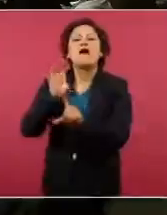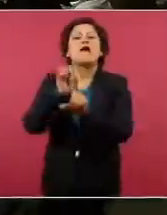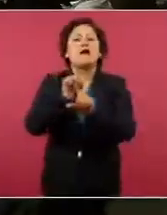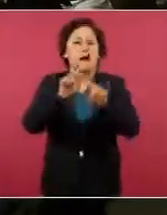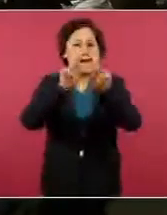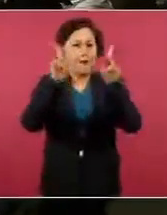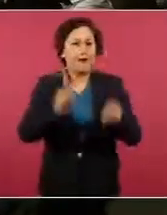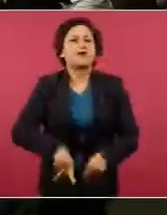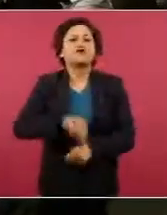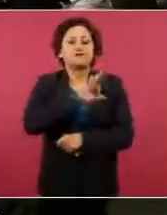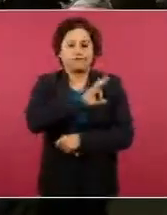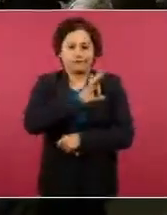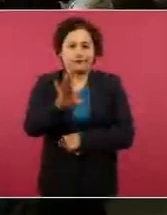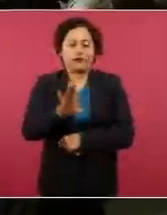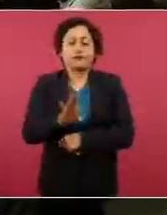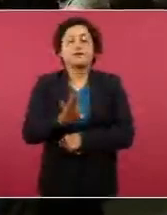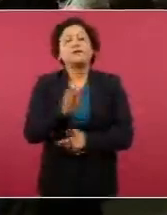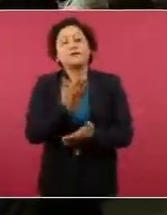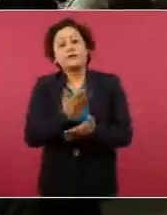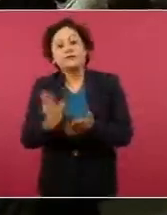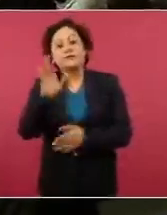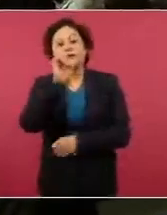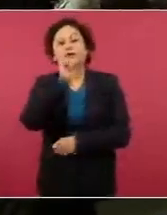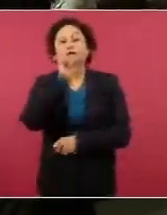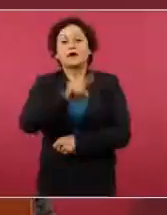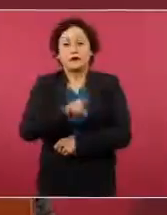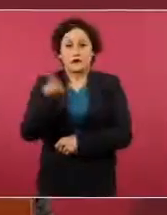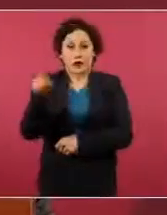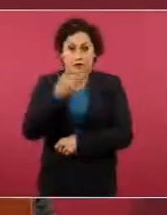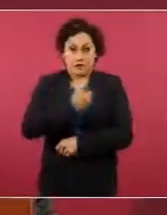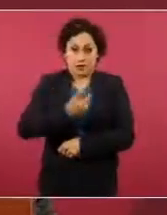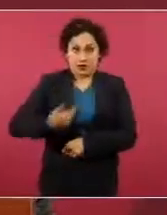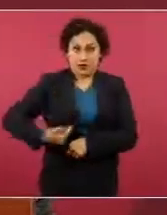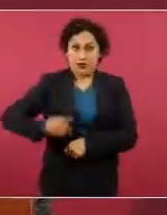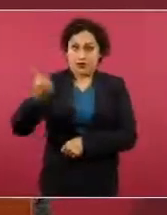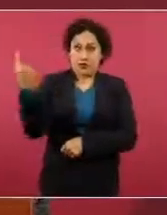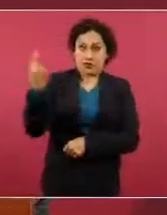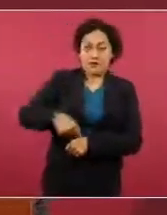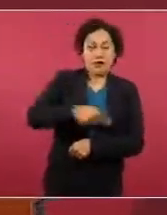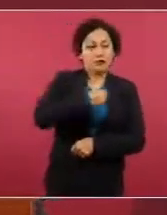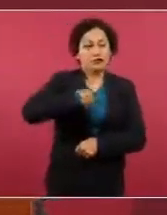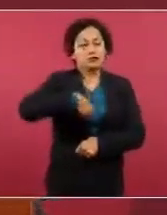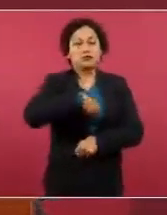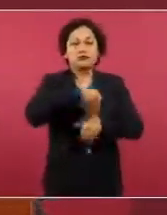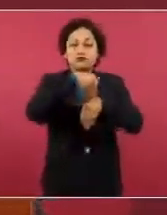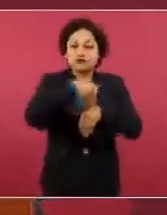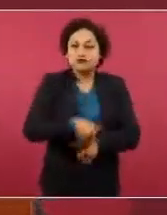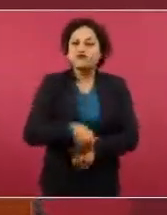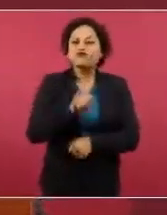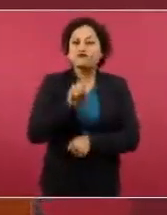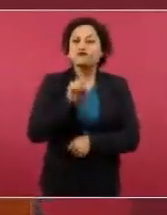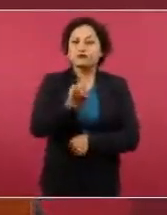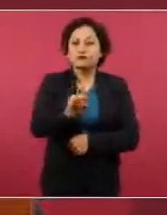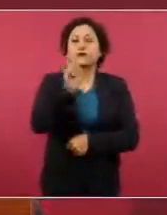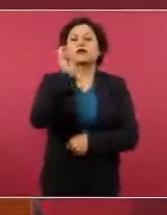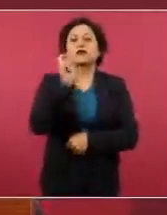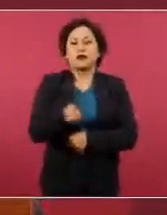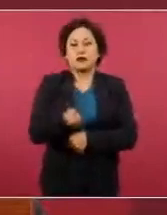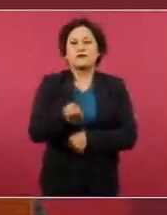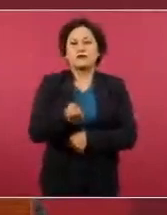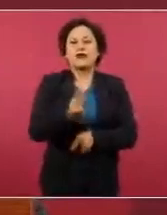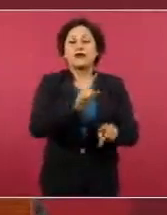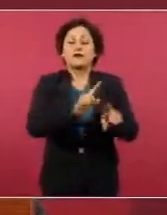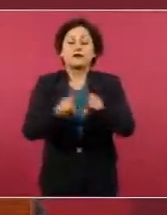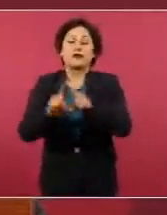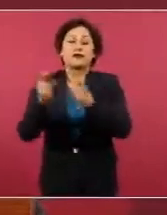informar que atendiendo a la instrucción presidencial, los esfuerzos para regularizar los